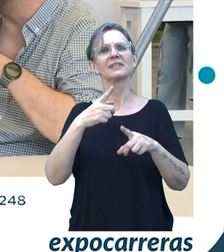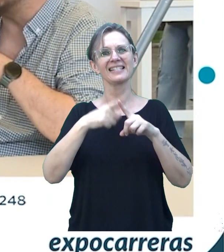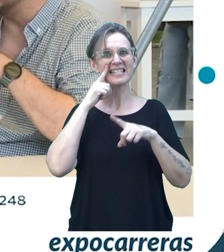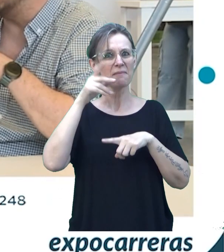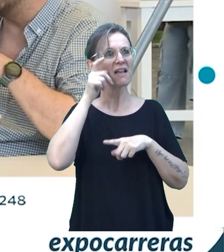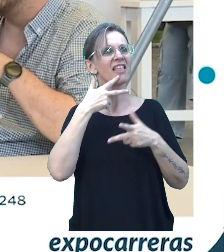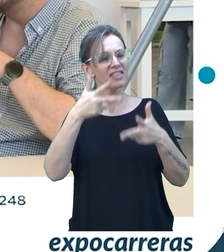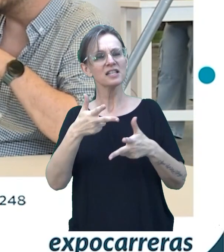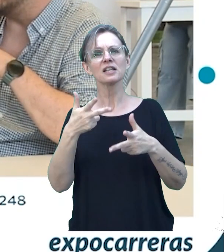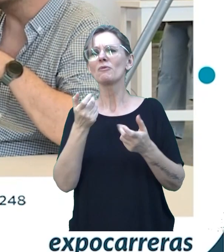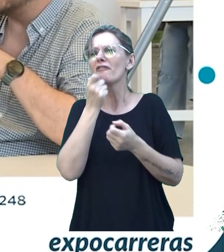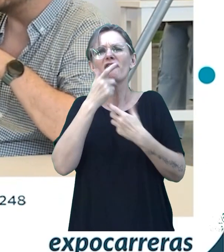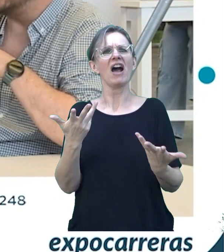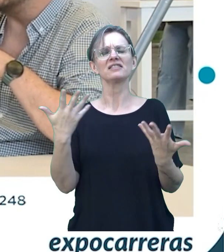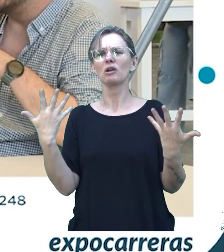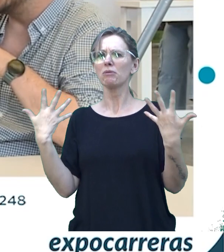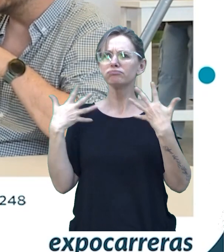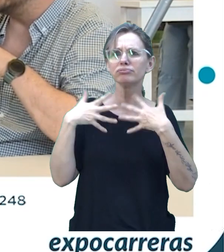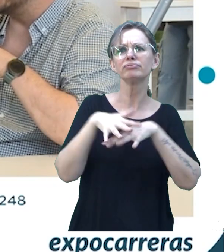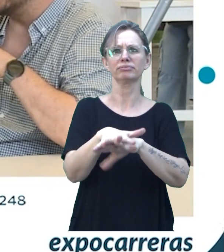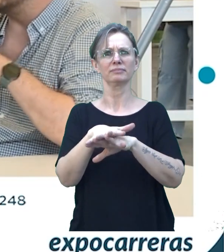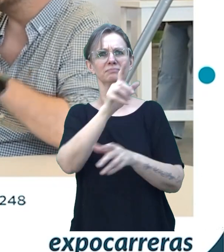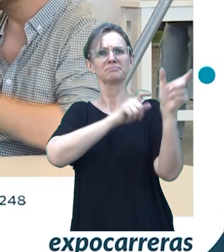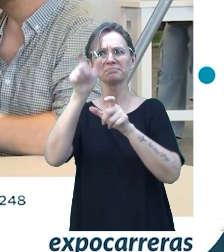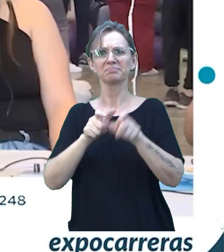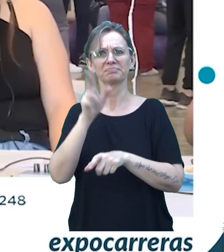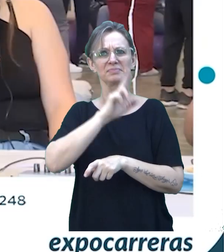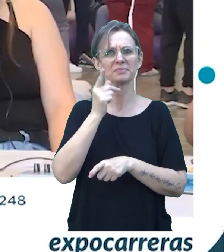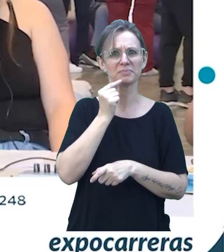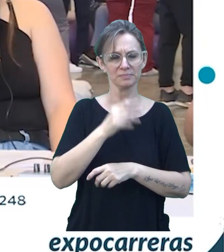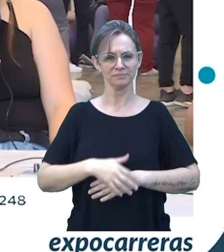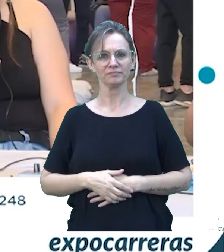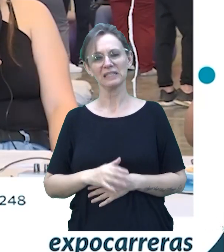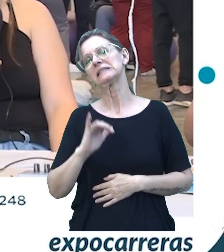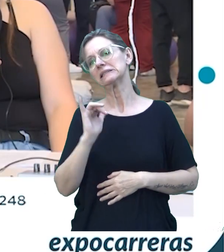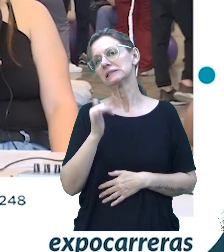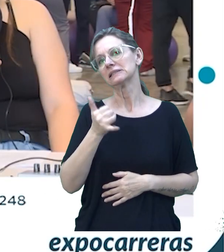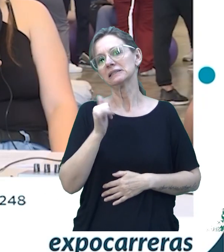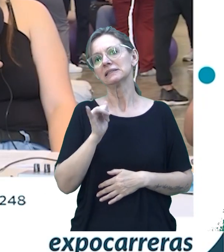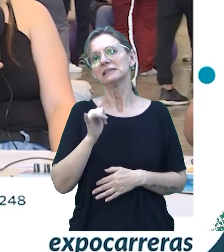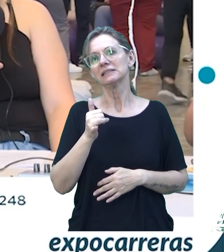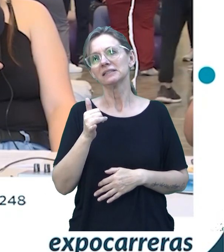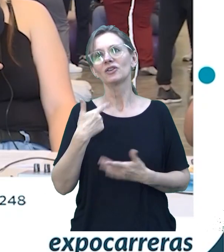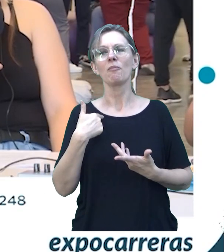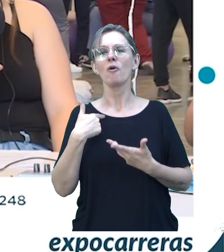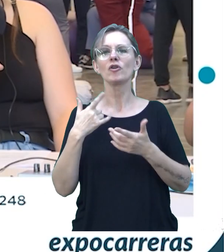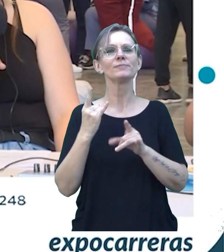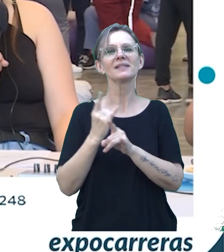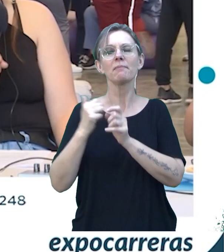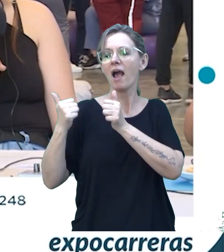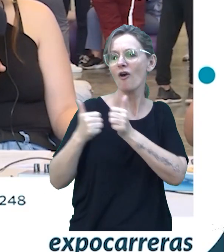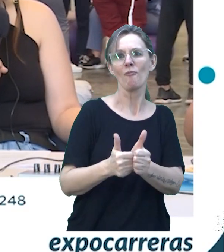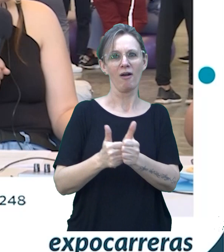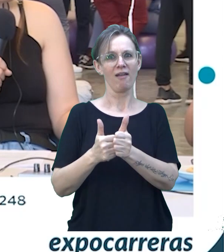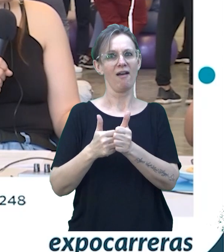más fácil la integración de todos y de todas a las distintas tareas. No, aparte desde un principio ya estamos reacompañados y todo. Y